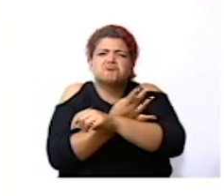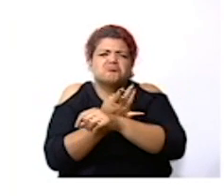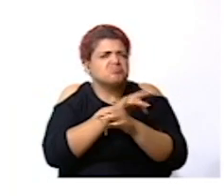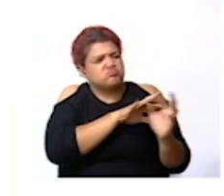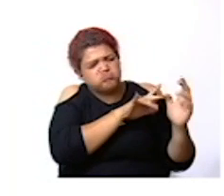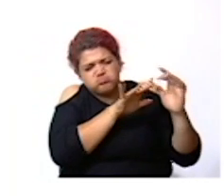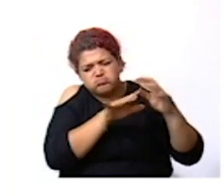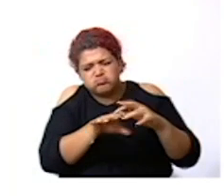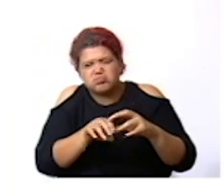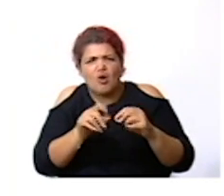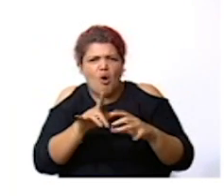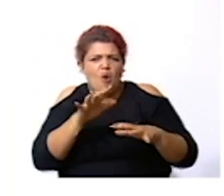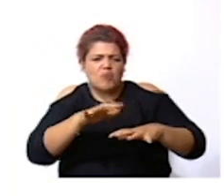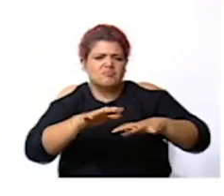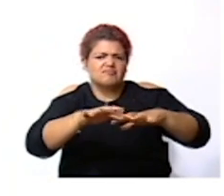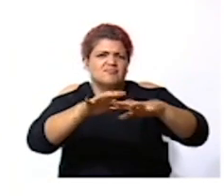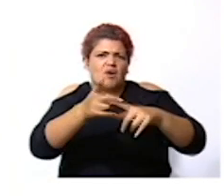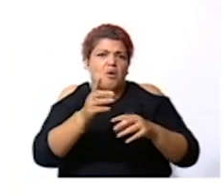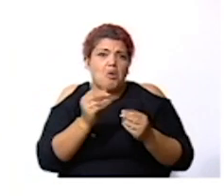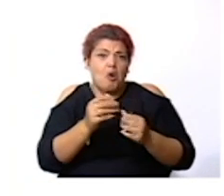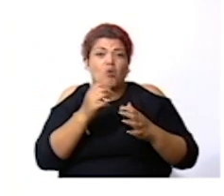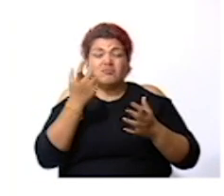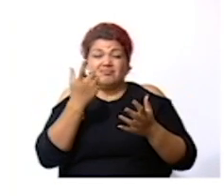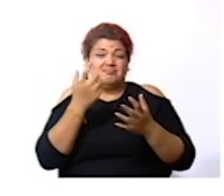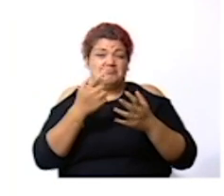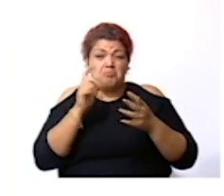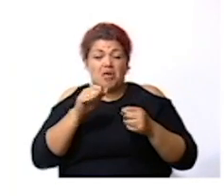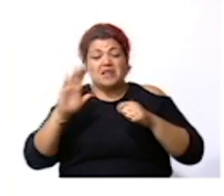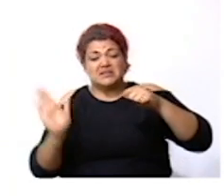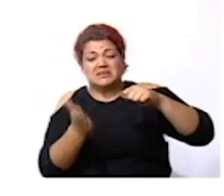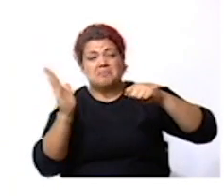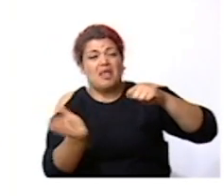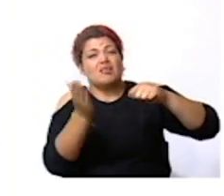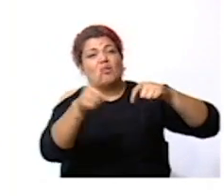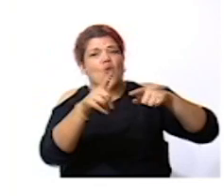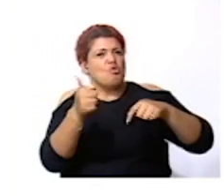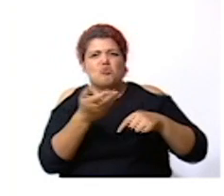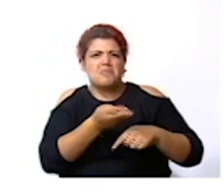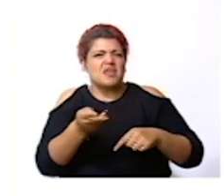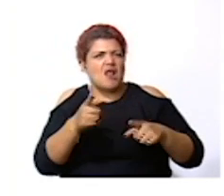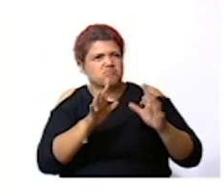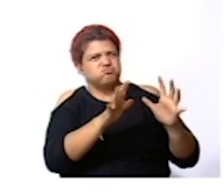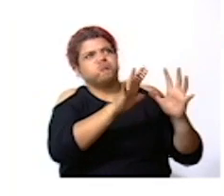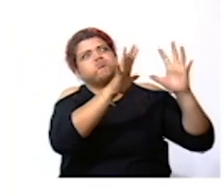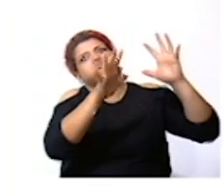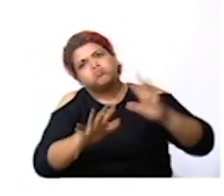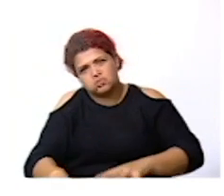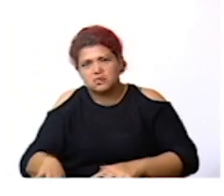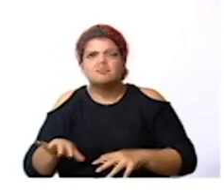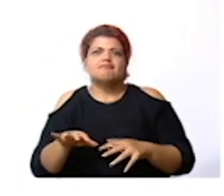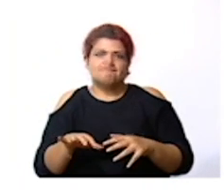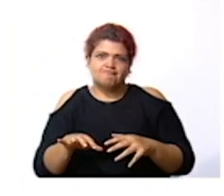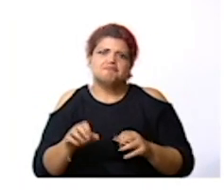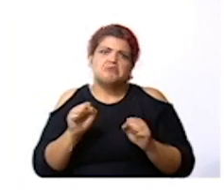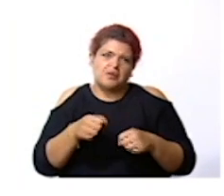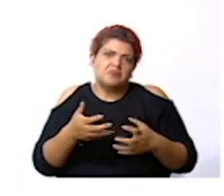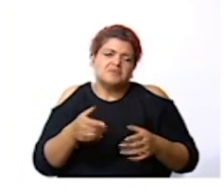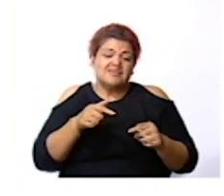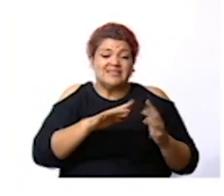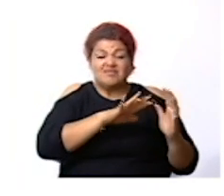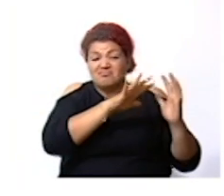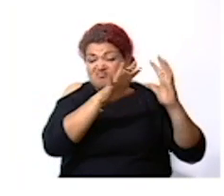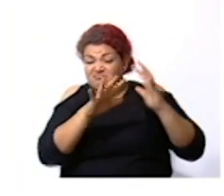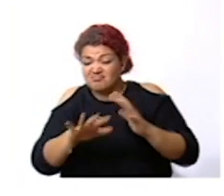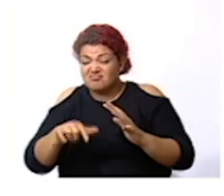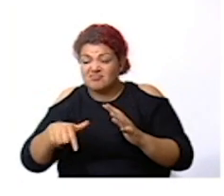bien de rellenos artificiales como muros de concreto u otros materiales los deslizamientos o derrumbes se